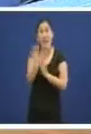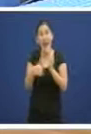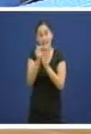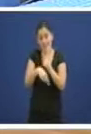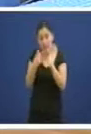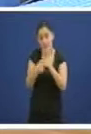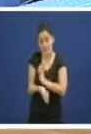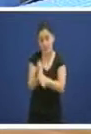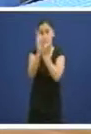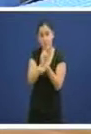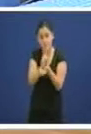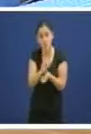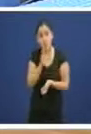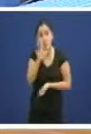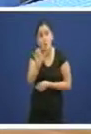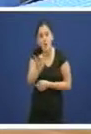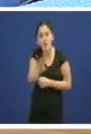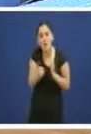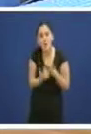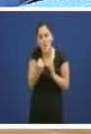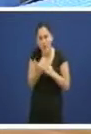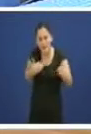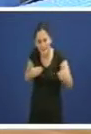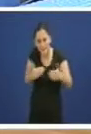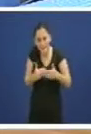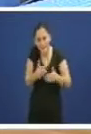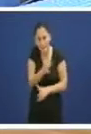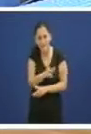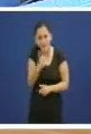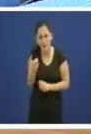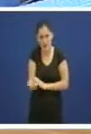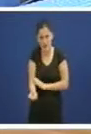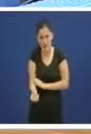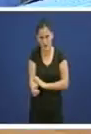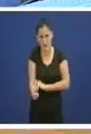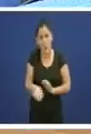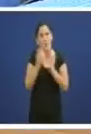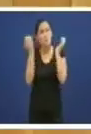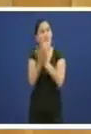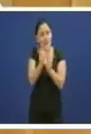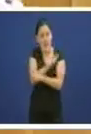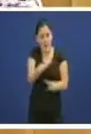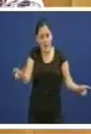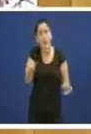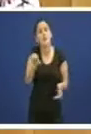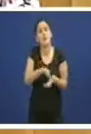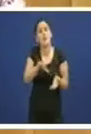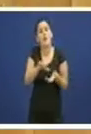15 días que nos quedan universal que ten a ciudadanía galega atención sanitaria